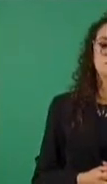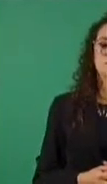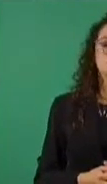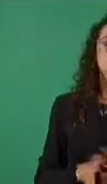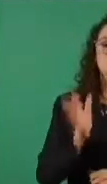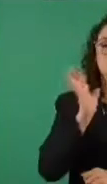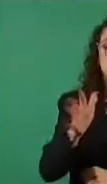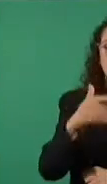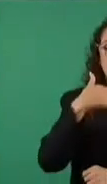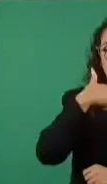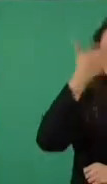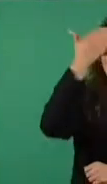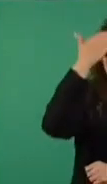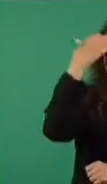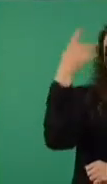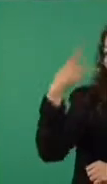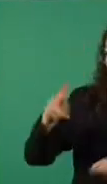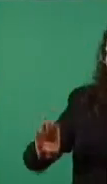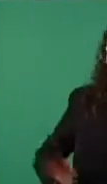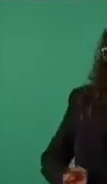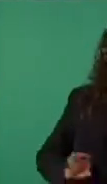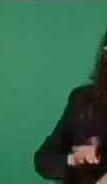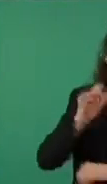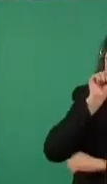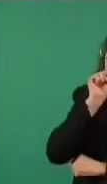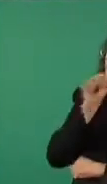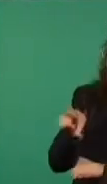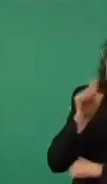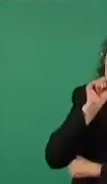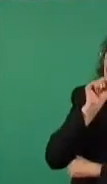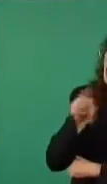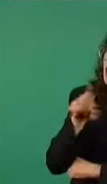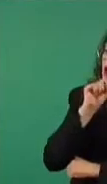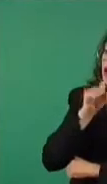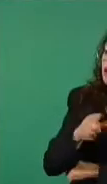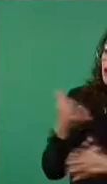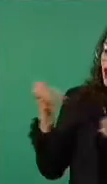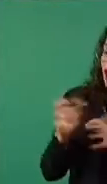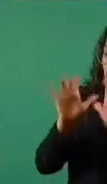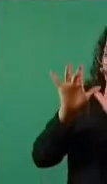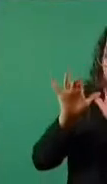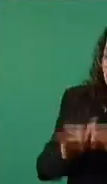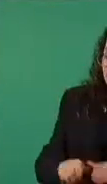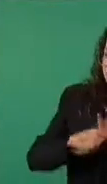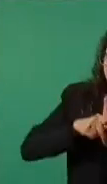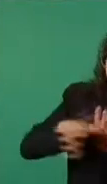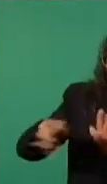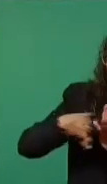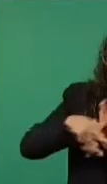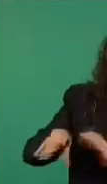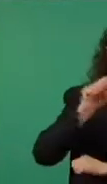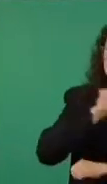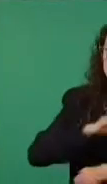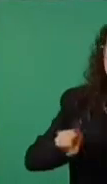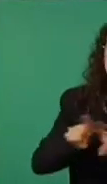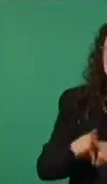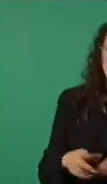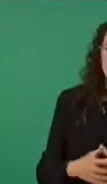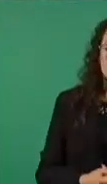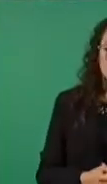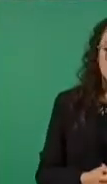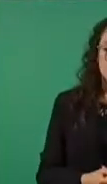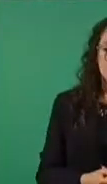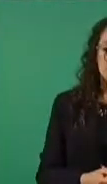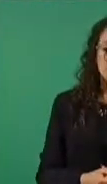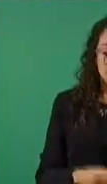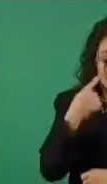o sea, mire, ese